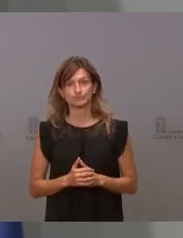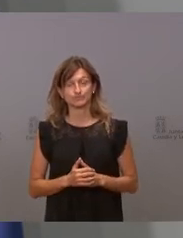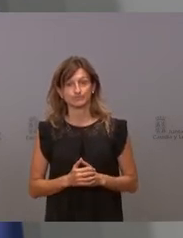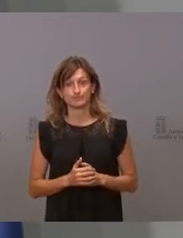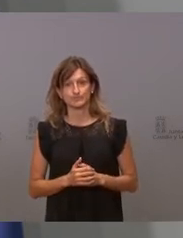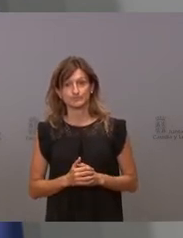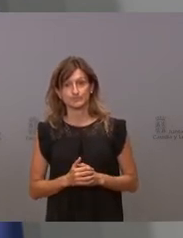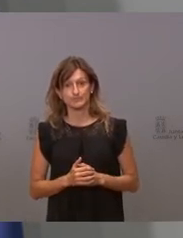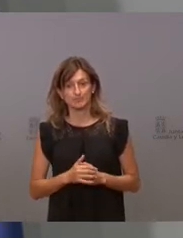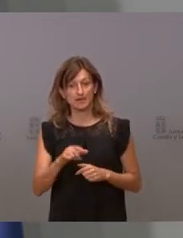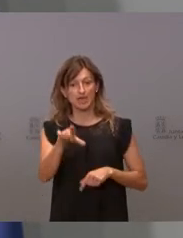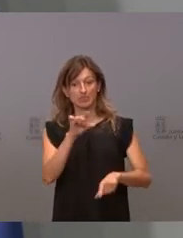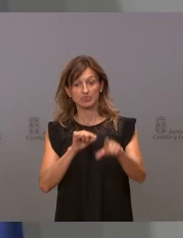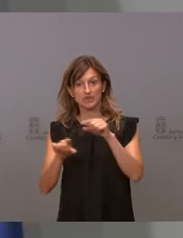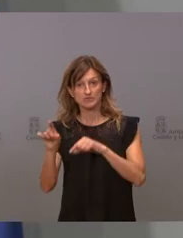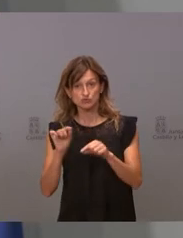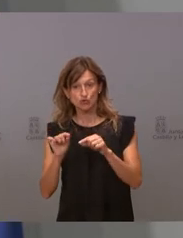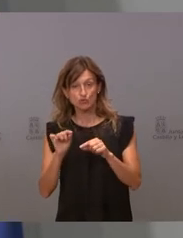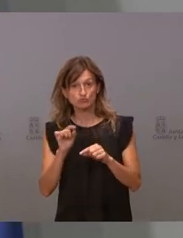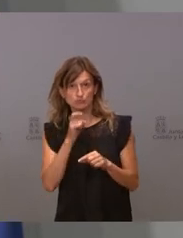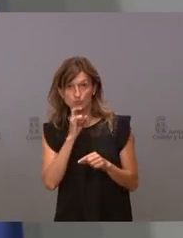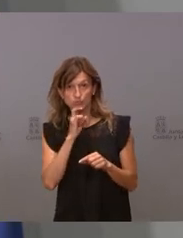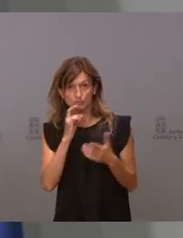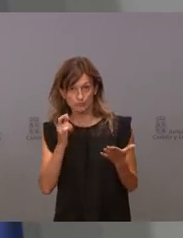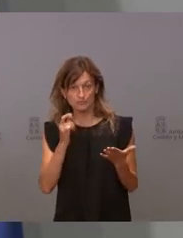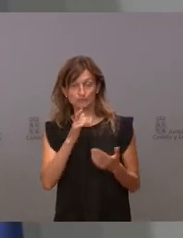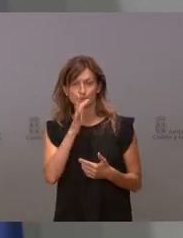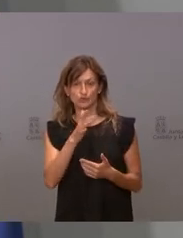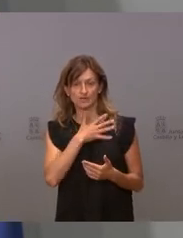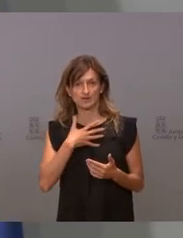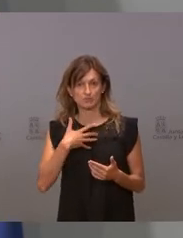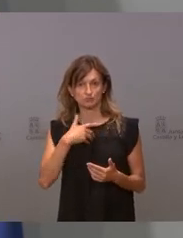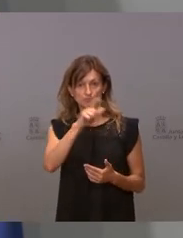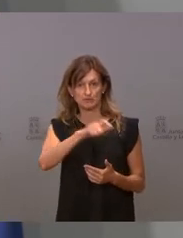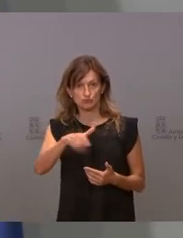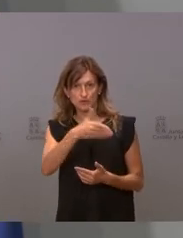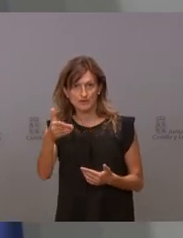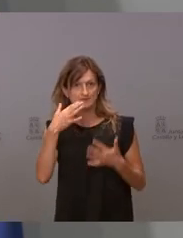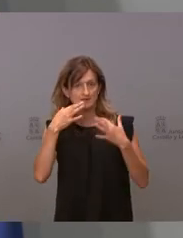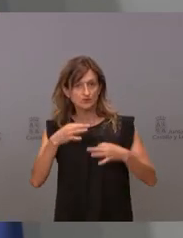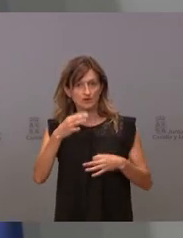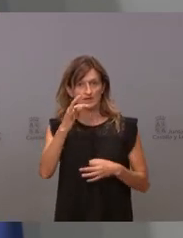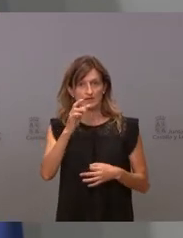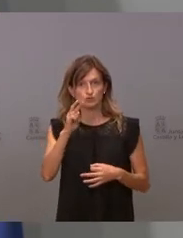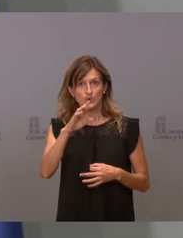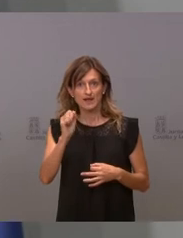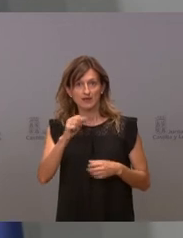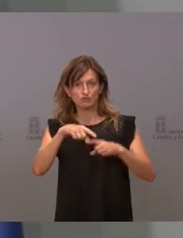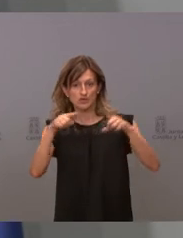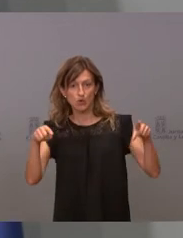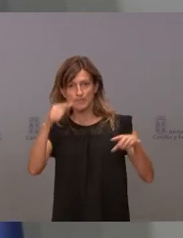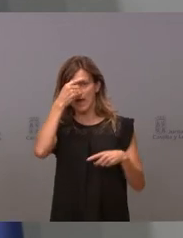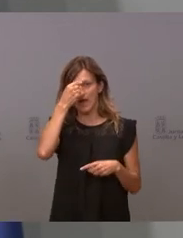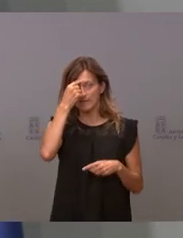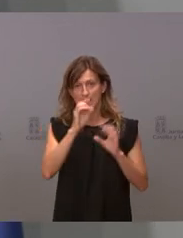a tomar esas decisiones, no es otra cosa que asegurar a nuestra población, en Turegano, en Segovia, en Ávila,